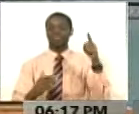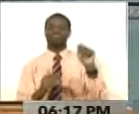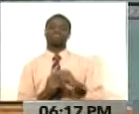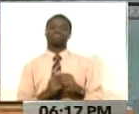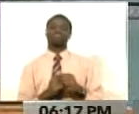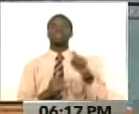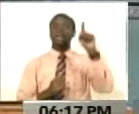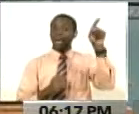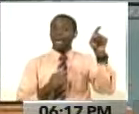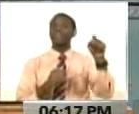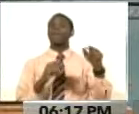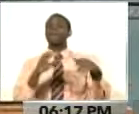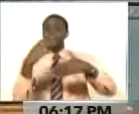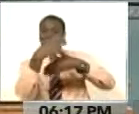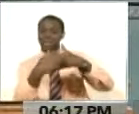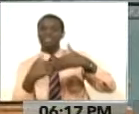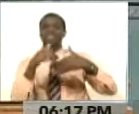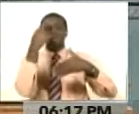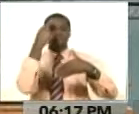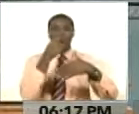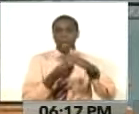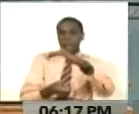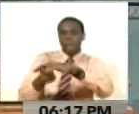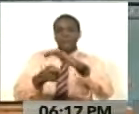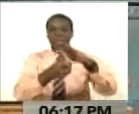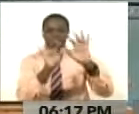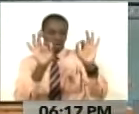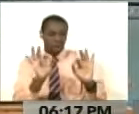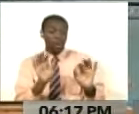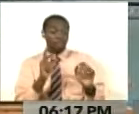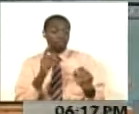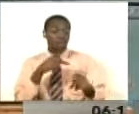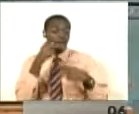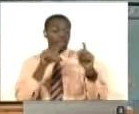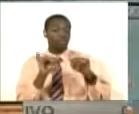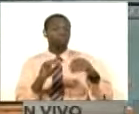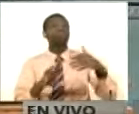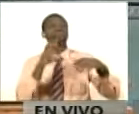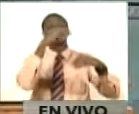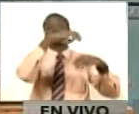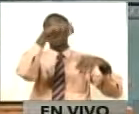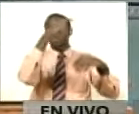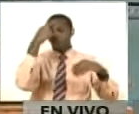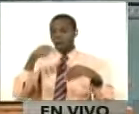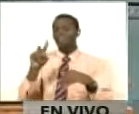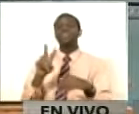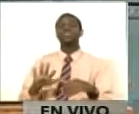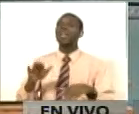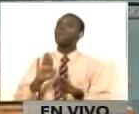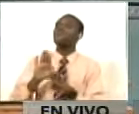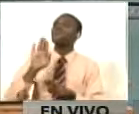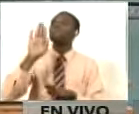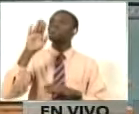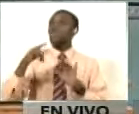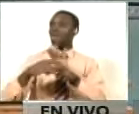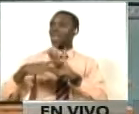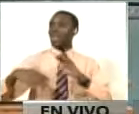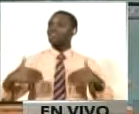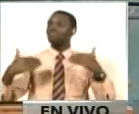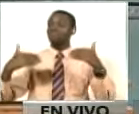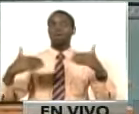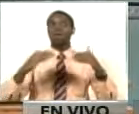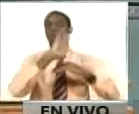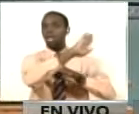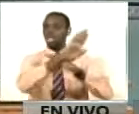por un grupo de países mercenarios de la política para acuartar el derecho al futuro del pueblo de Venezuela, para acuartar